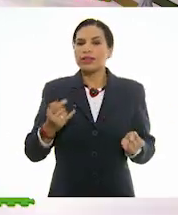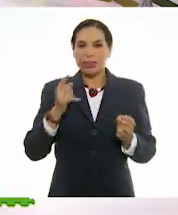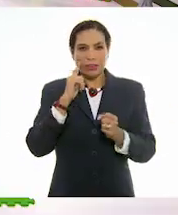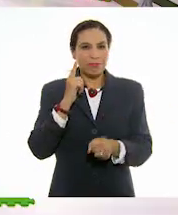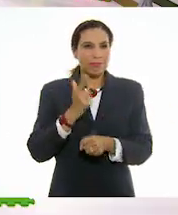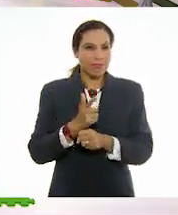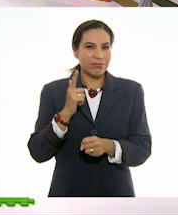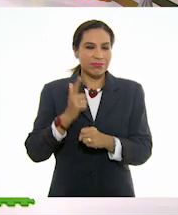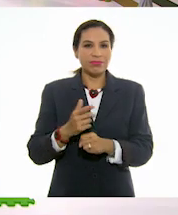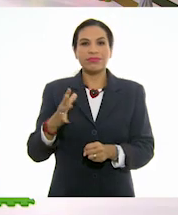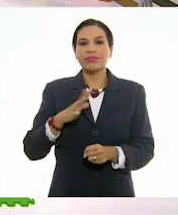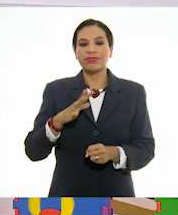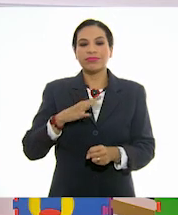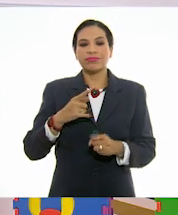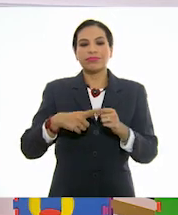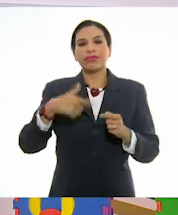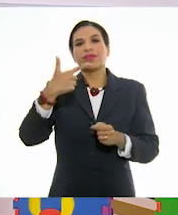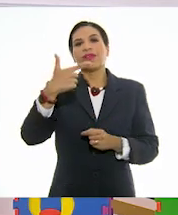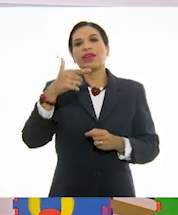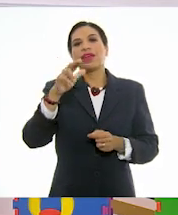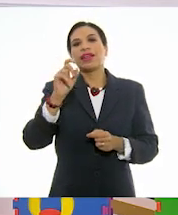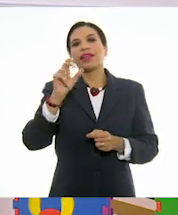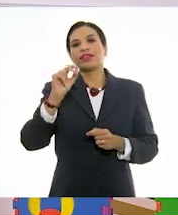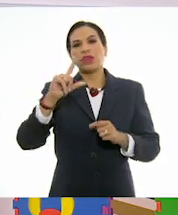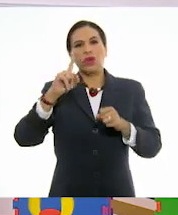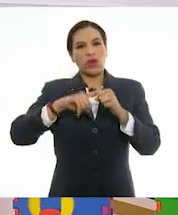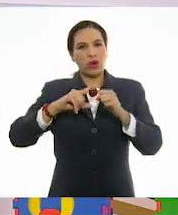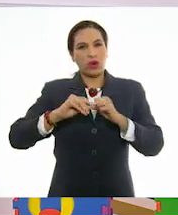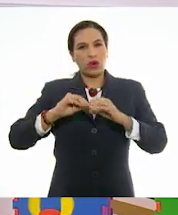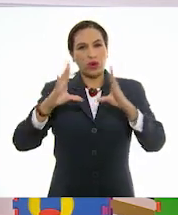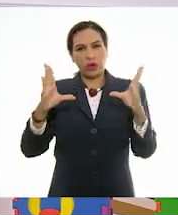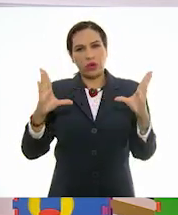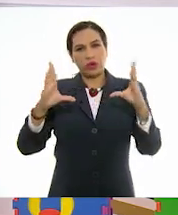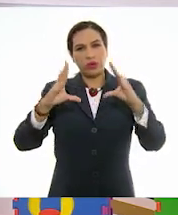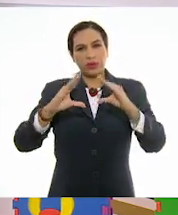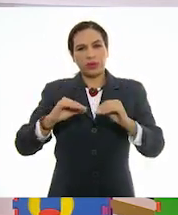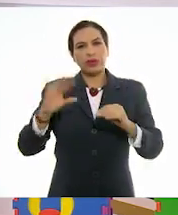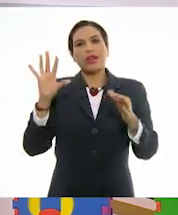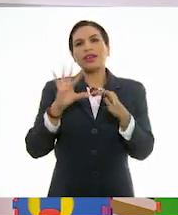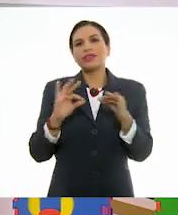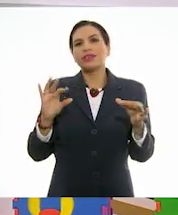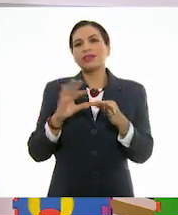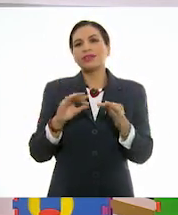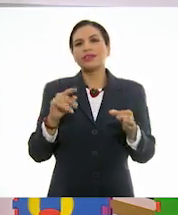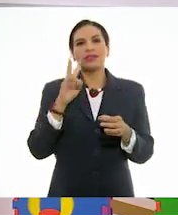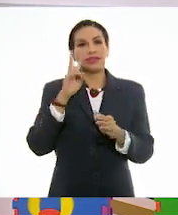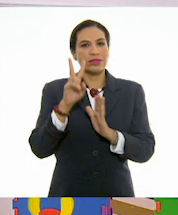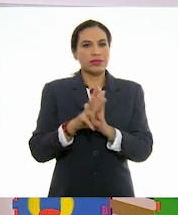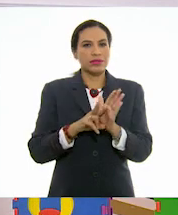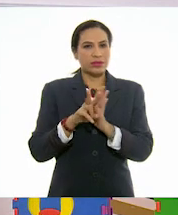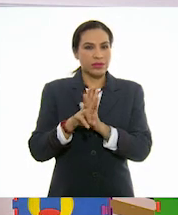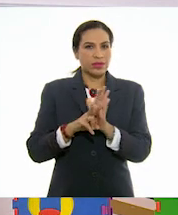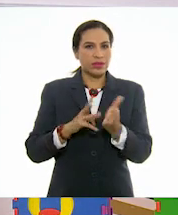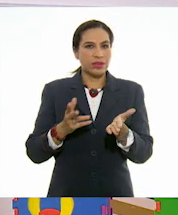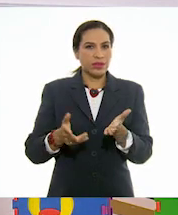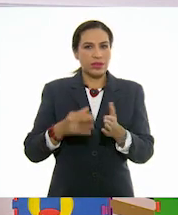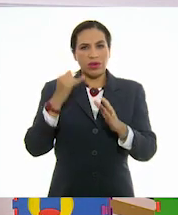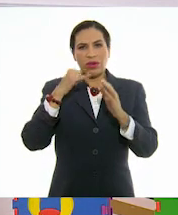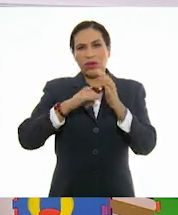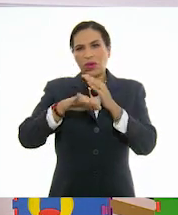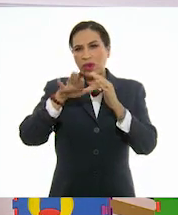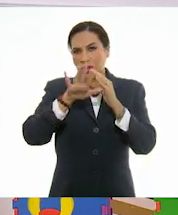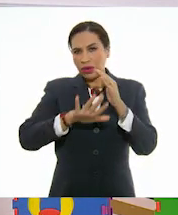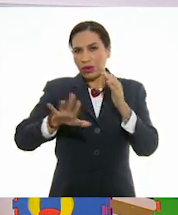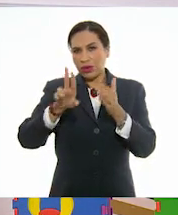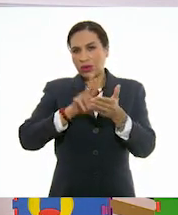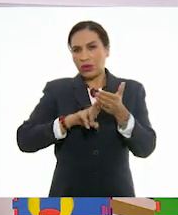notamos que hubo una gradación en este trabajo cuando ella nos explica en su video que el fondo de su